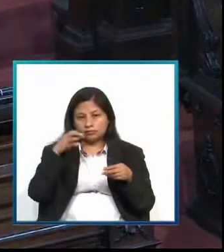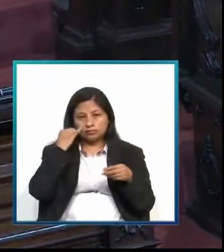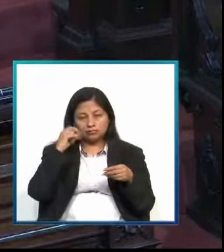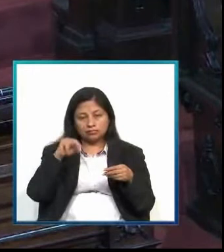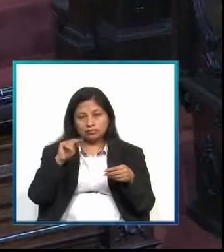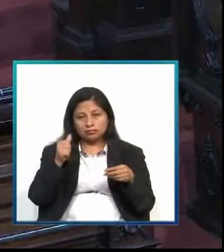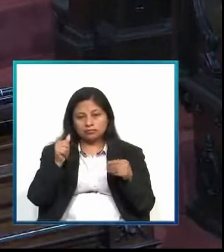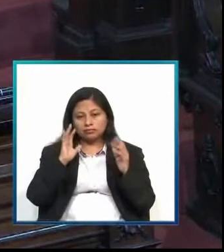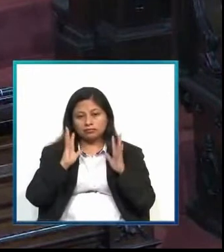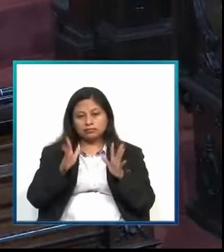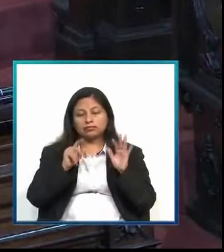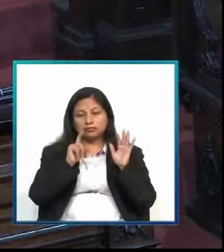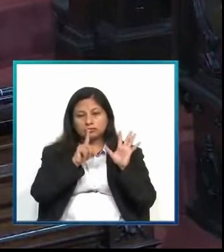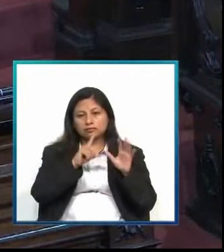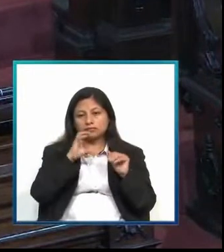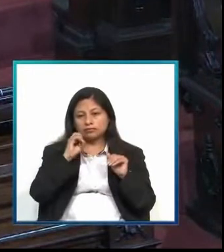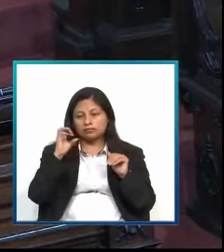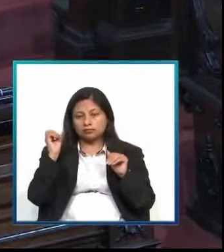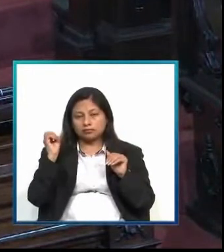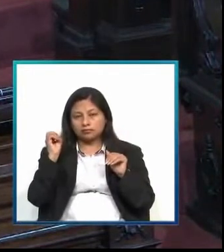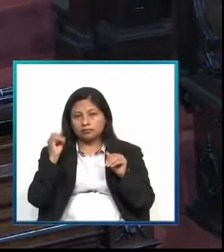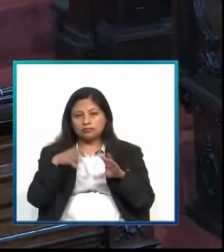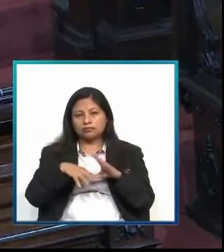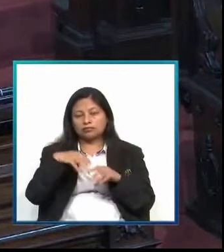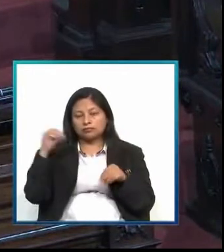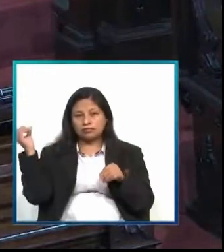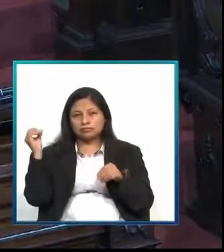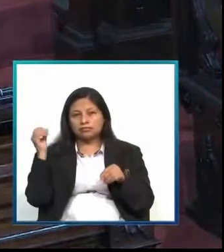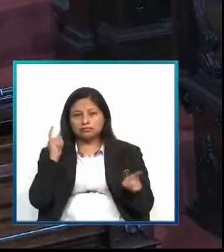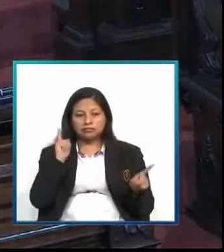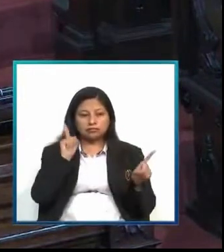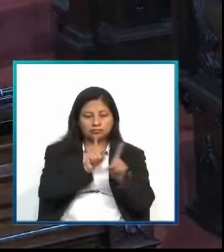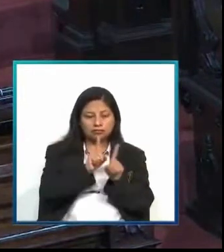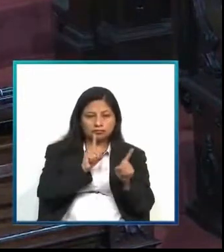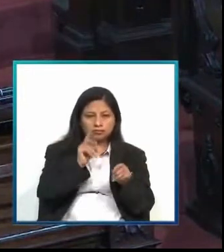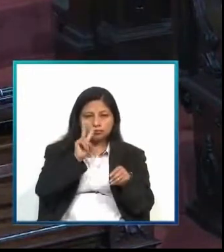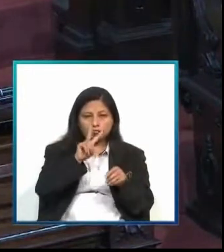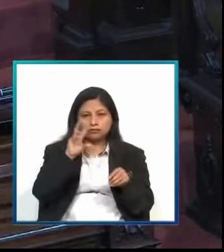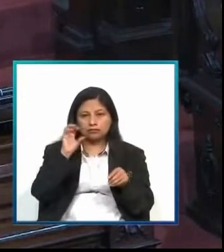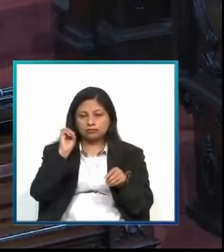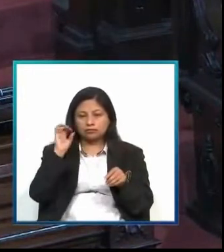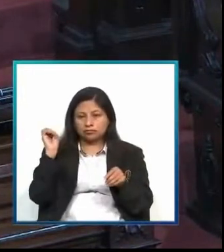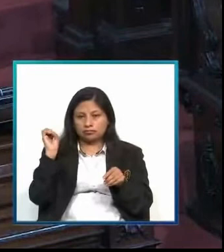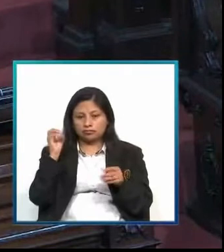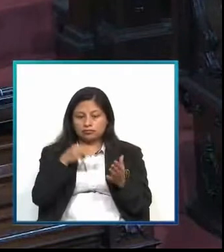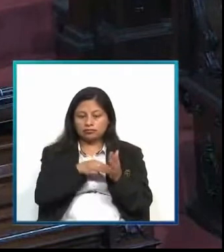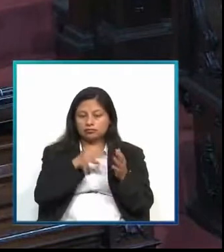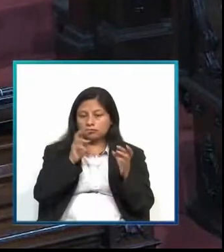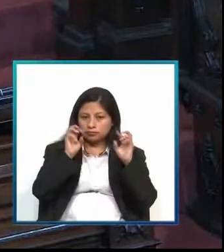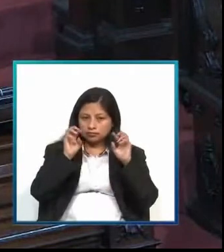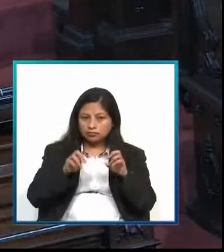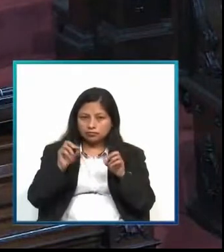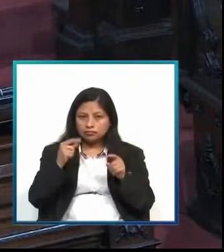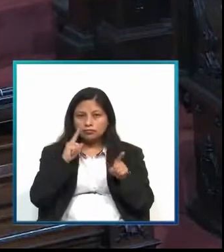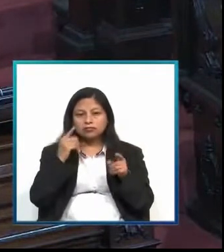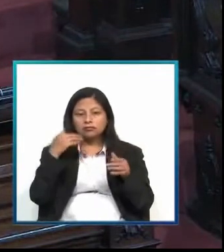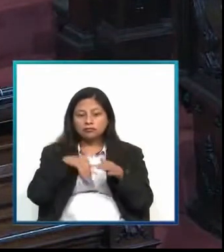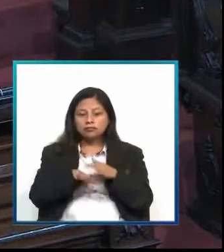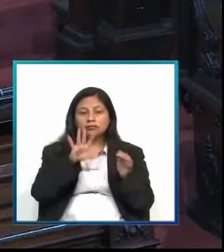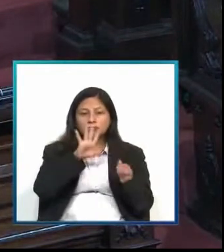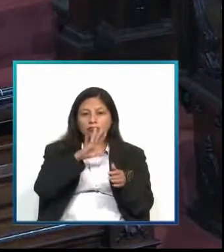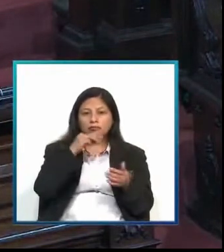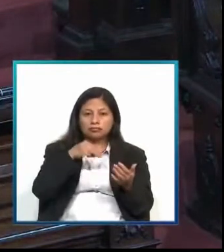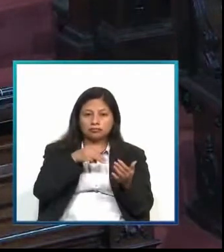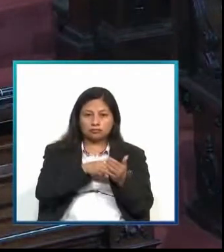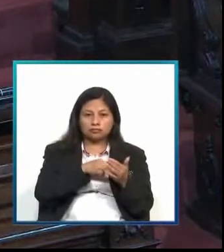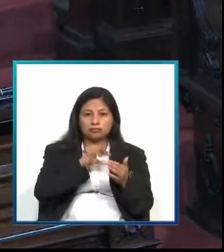Dejando 600 trabajadores fuera, directos y 2 mil indirectos. Una inversión de 5